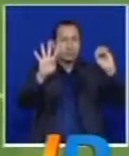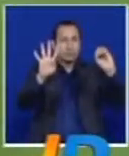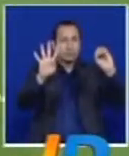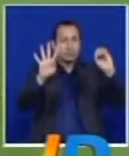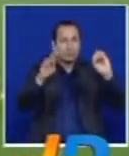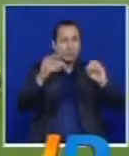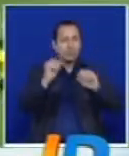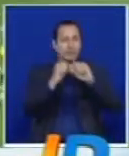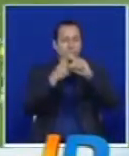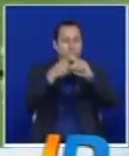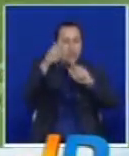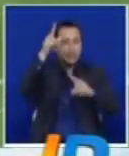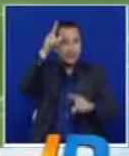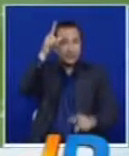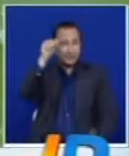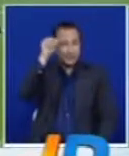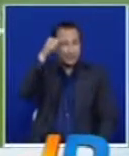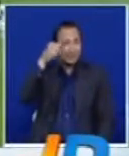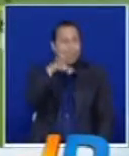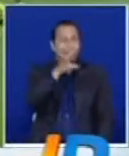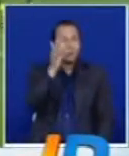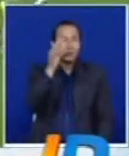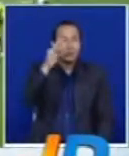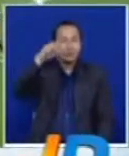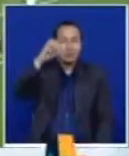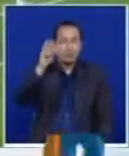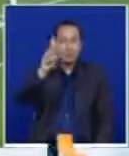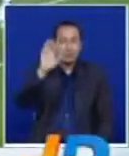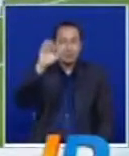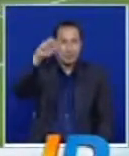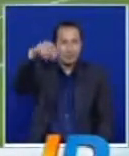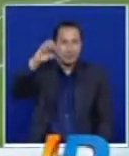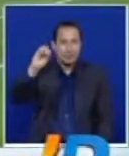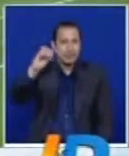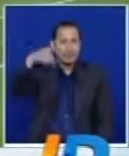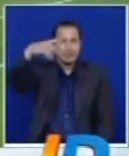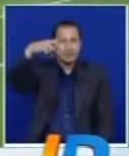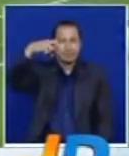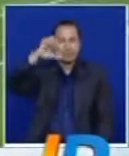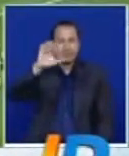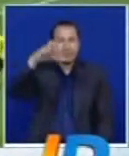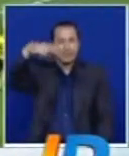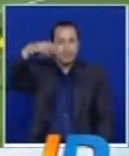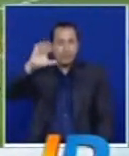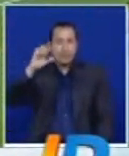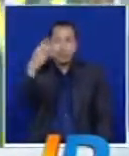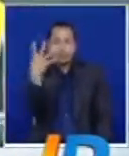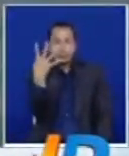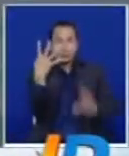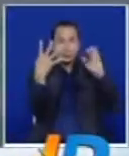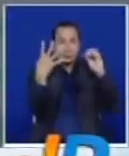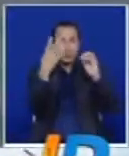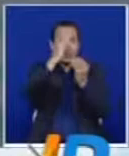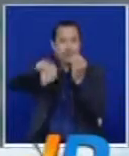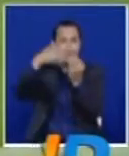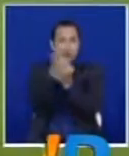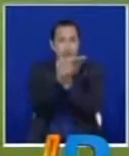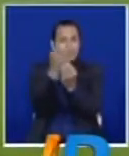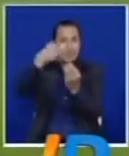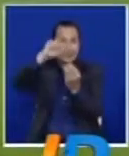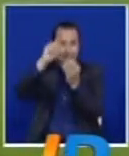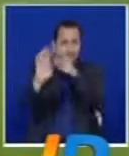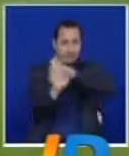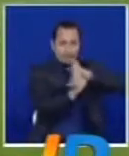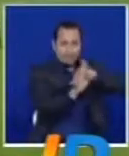uno que jugó en América. ¿Lo recuerdan? José Moreno, el Pepe, el Pepe Moreno. 4 por 0, la equidad sobre Alianza Petrolera.